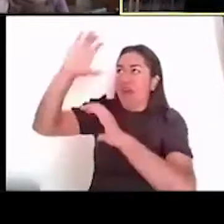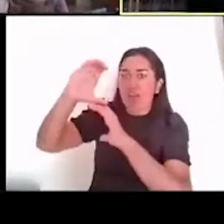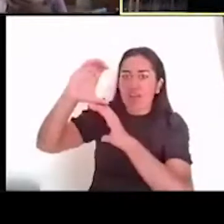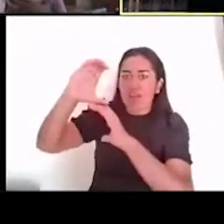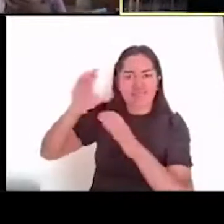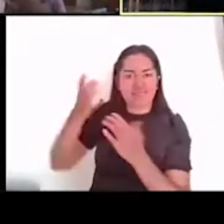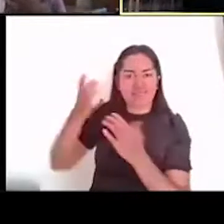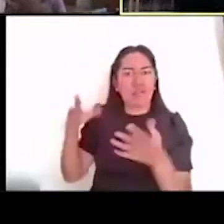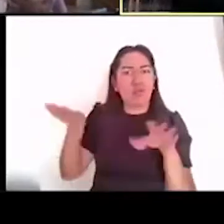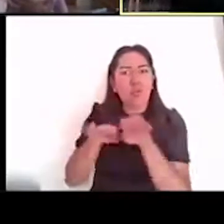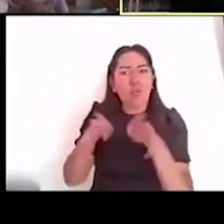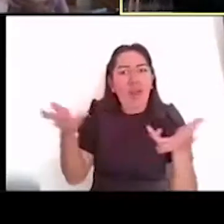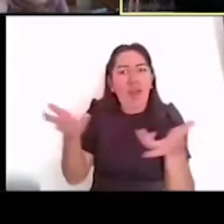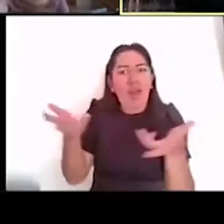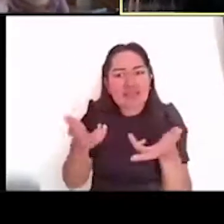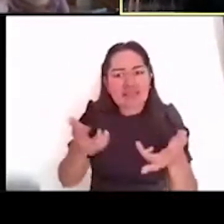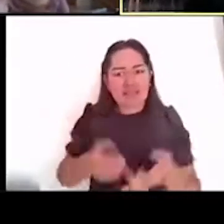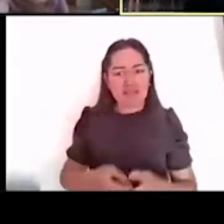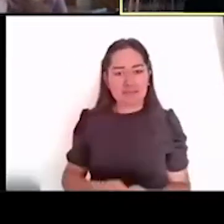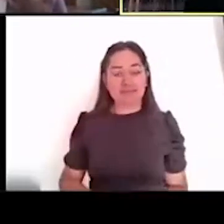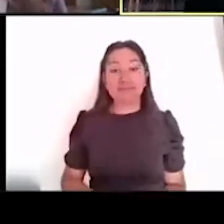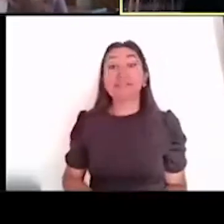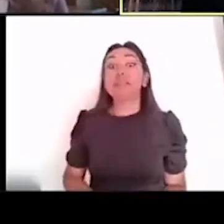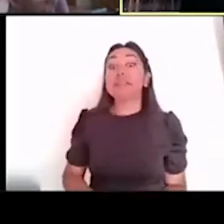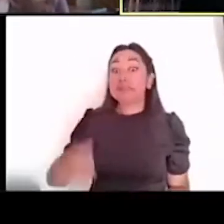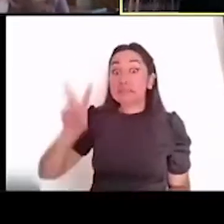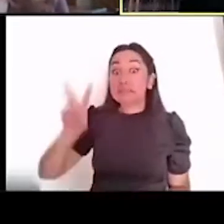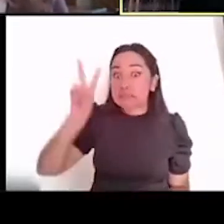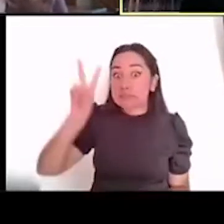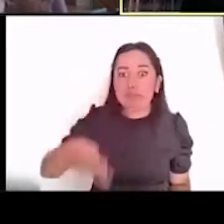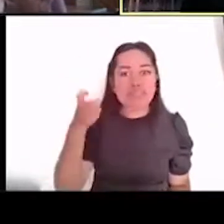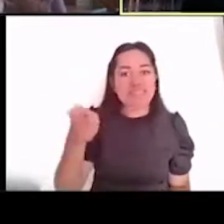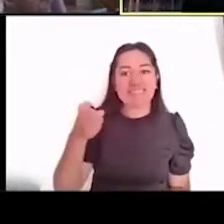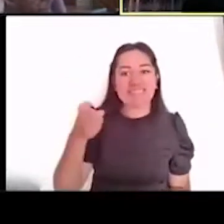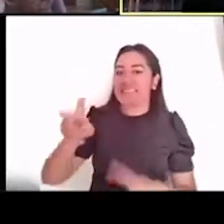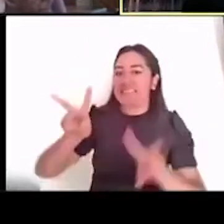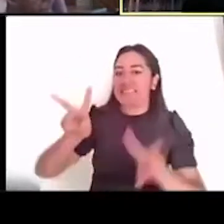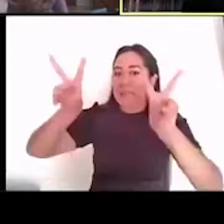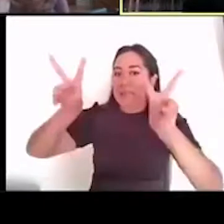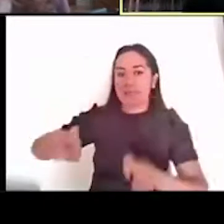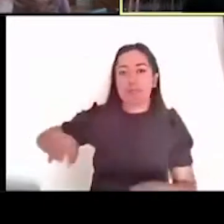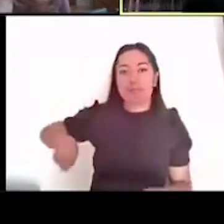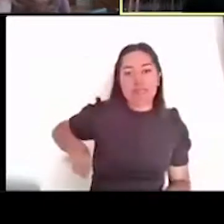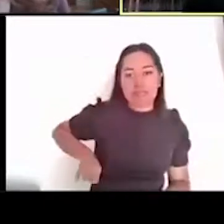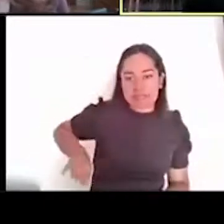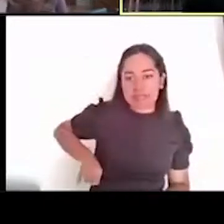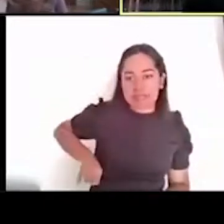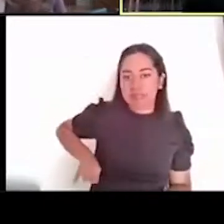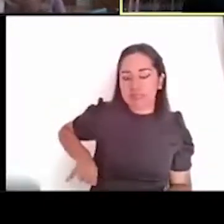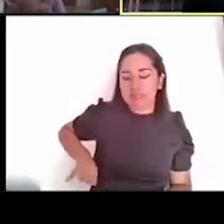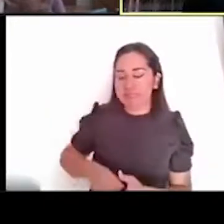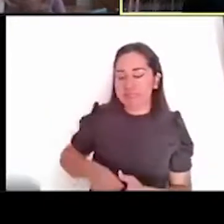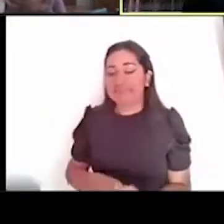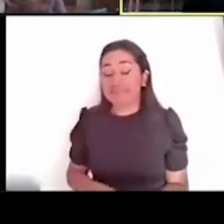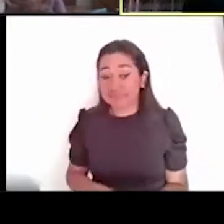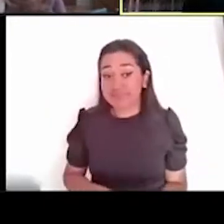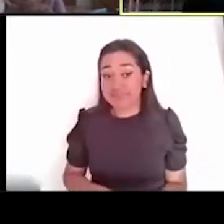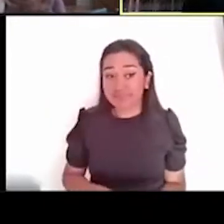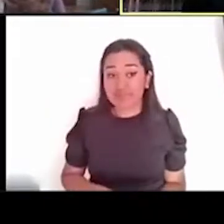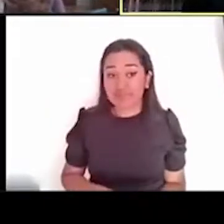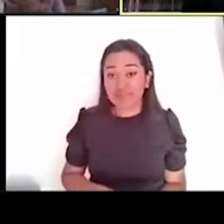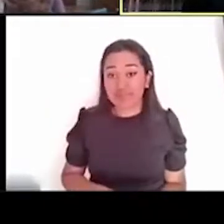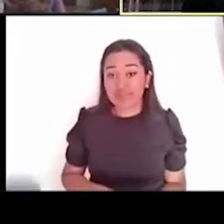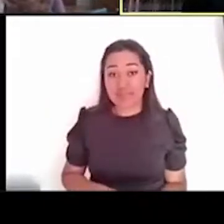Fíjate, Lidia, que, es, es algo sumamente interesante. De verdad, créanme, que